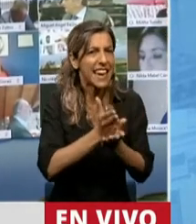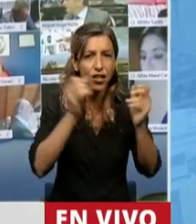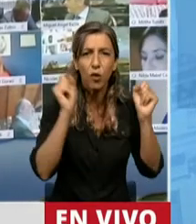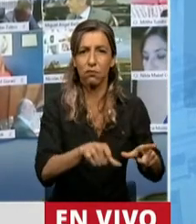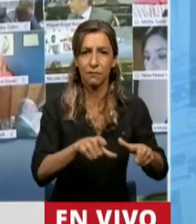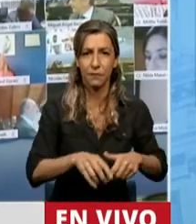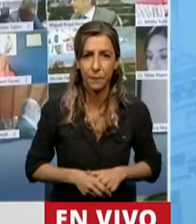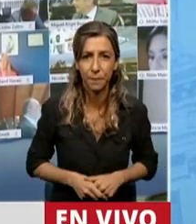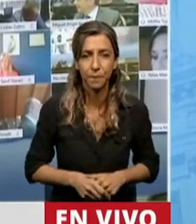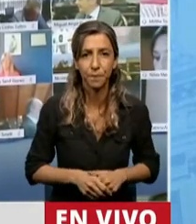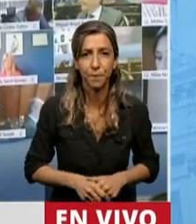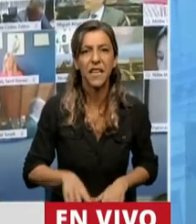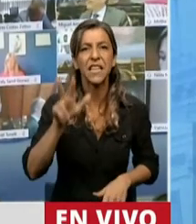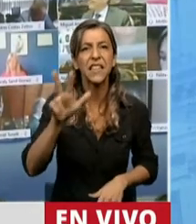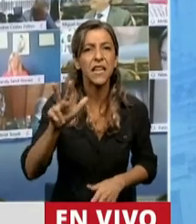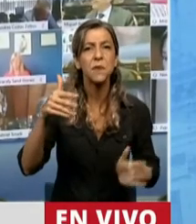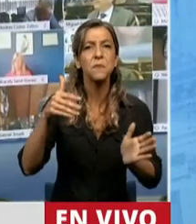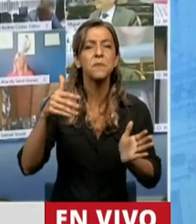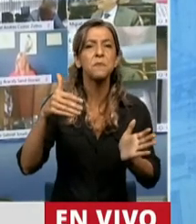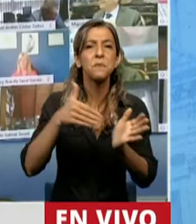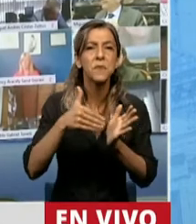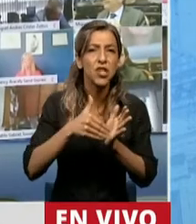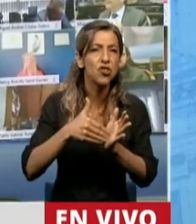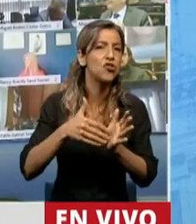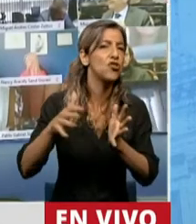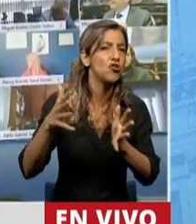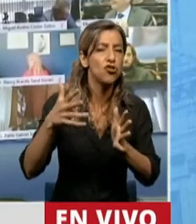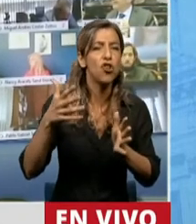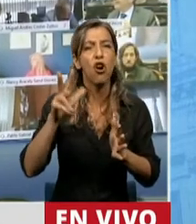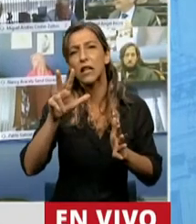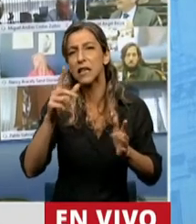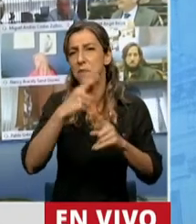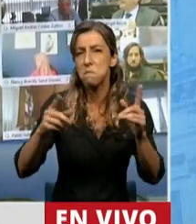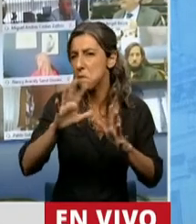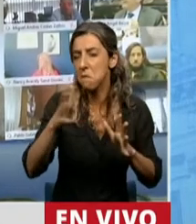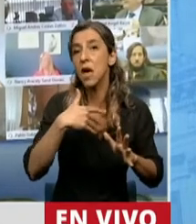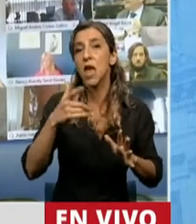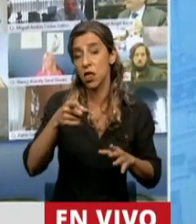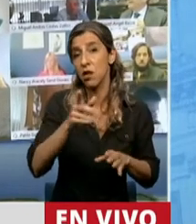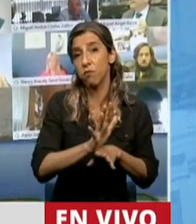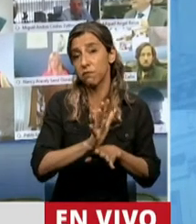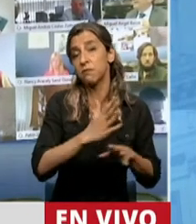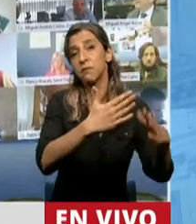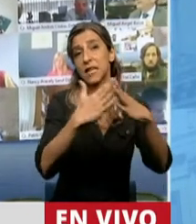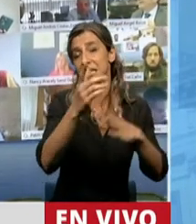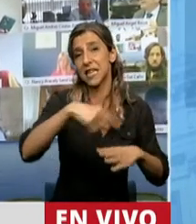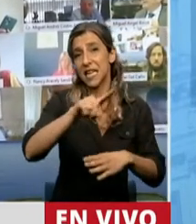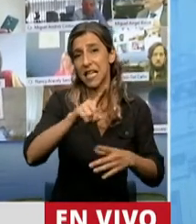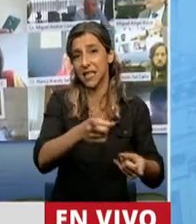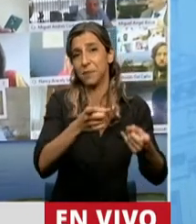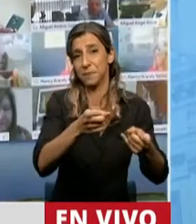Tres millones y medio de viviendas es el déficit habitacional, si contamos las que necesitan,